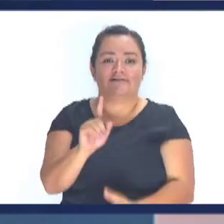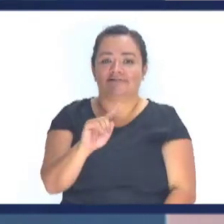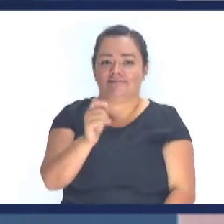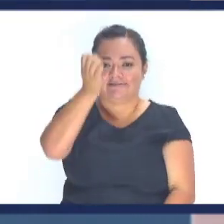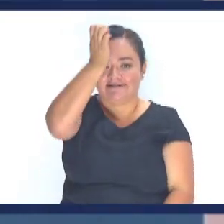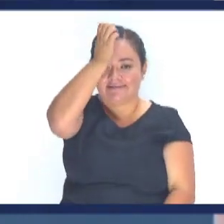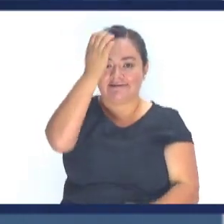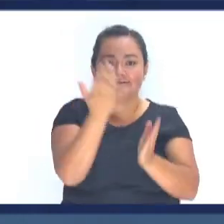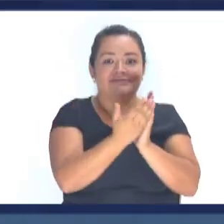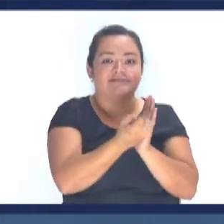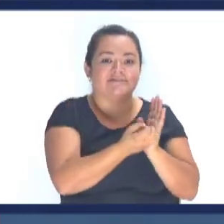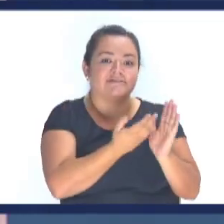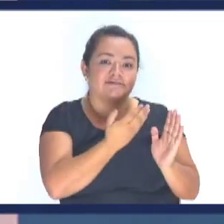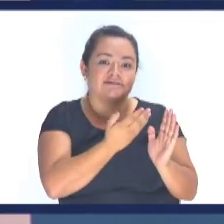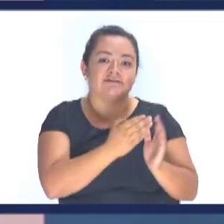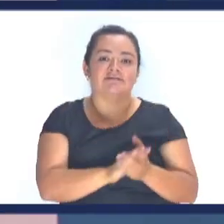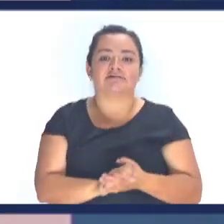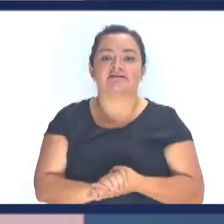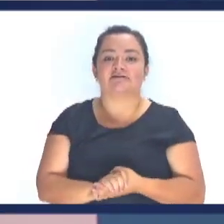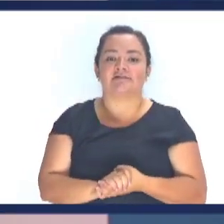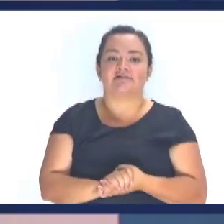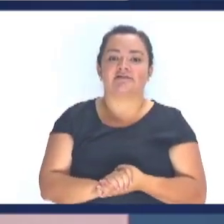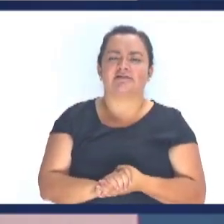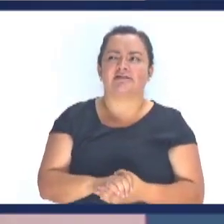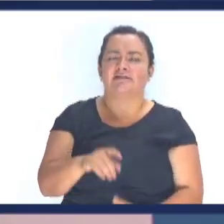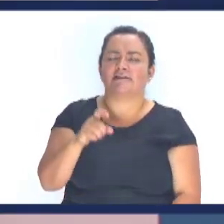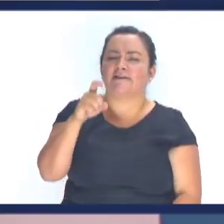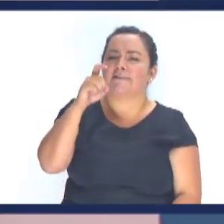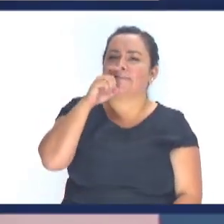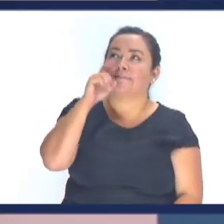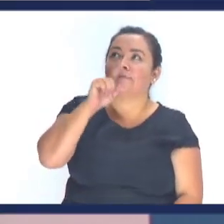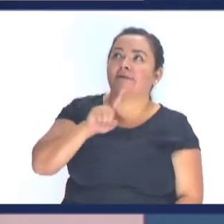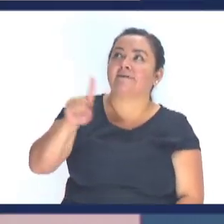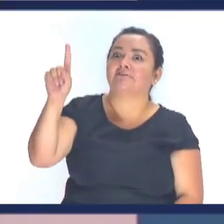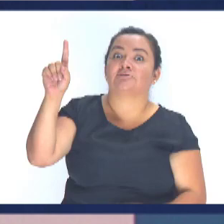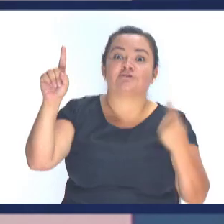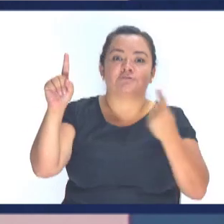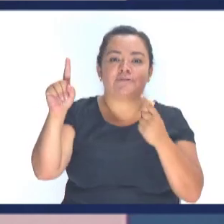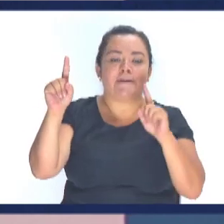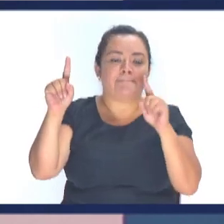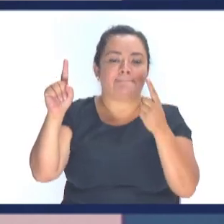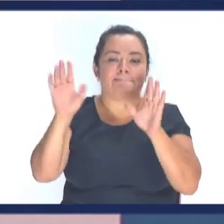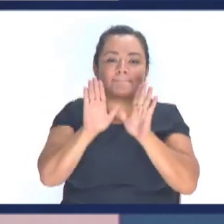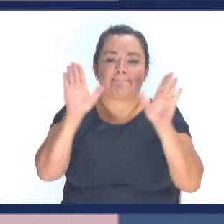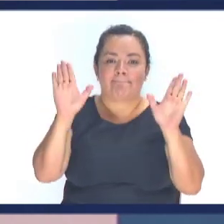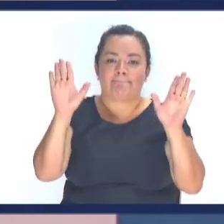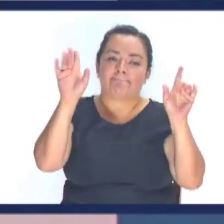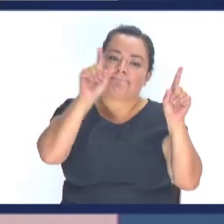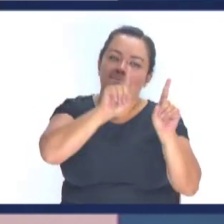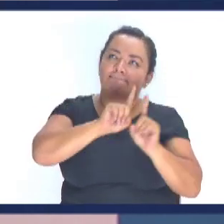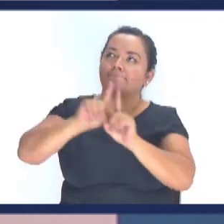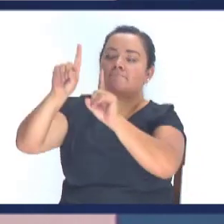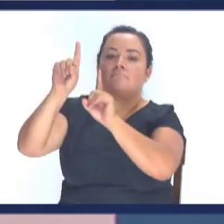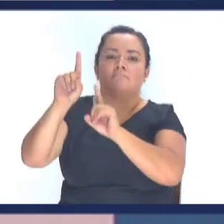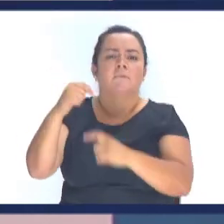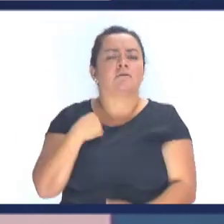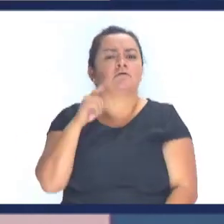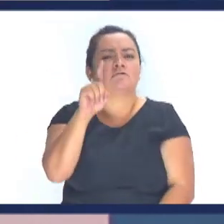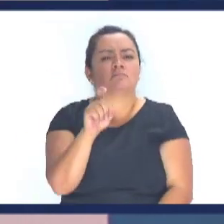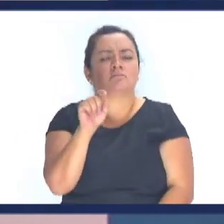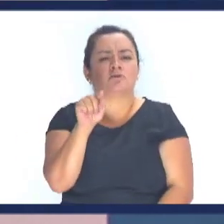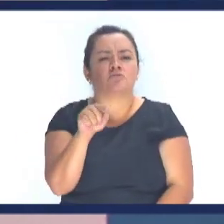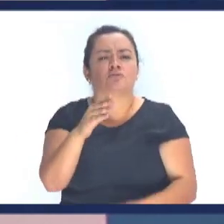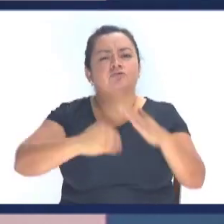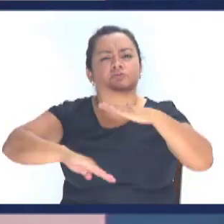la Biblia no dice eso La Biblia dice y nadie viene al Padre Si no es por mí eso dice la palabra Entonces yo te pregunto